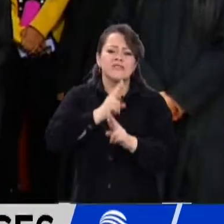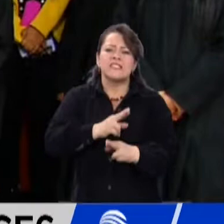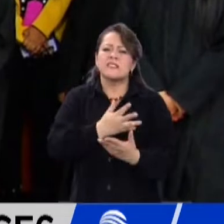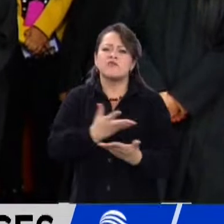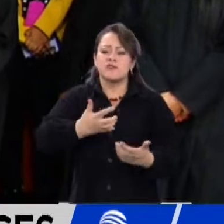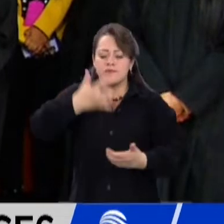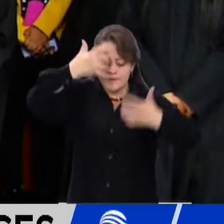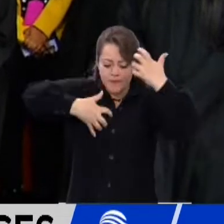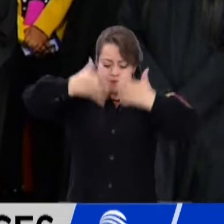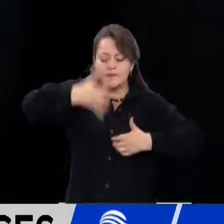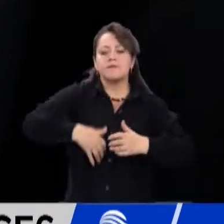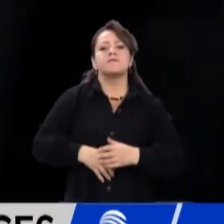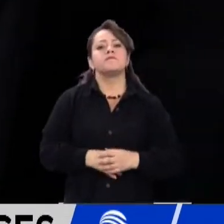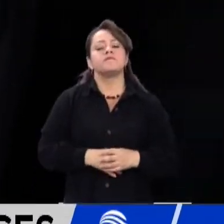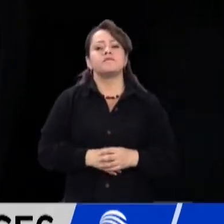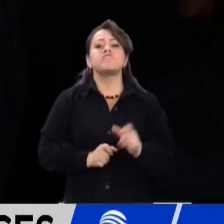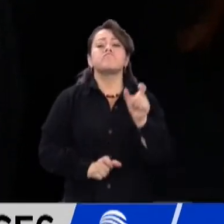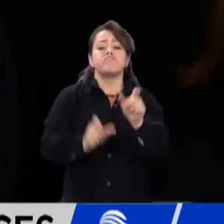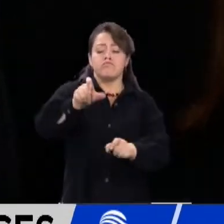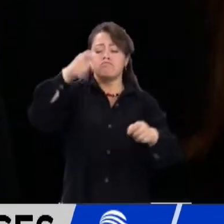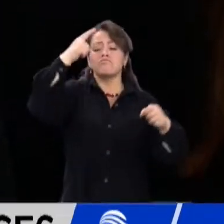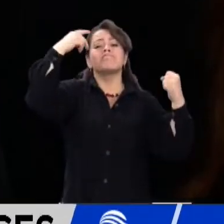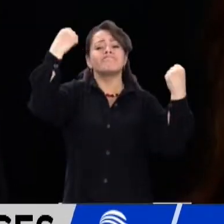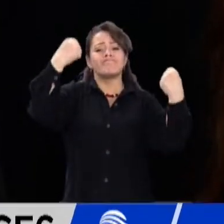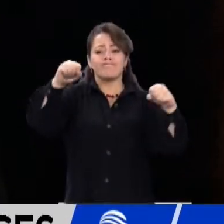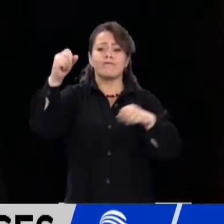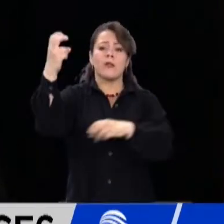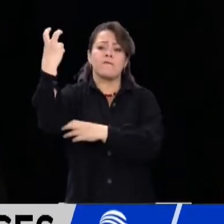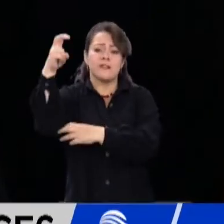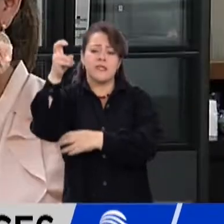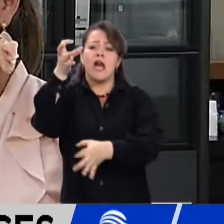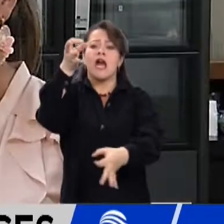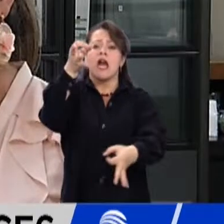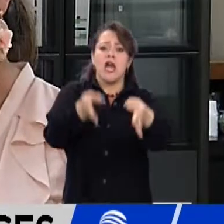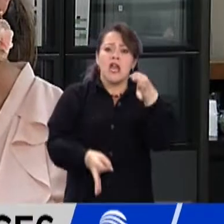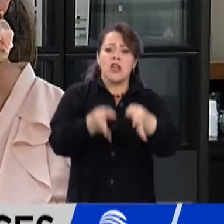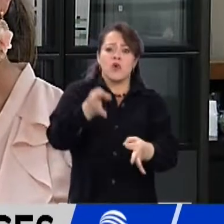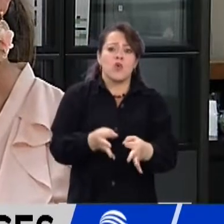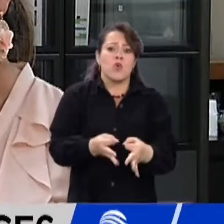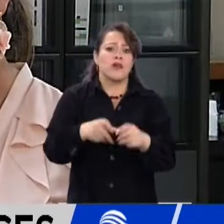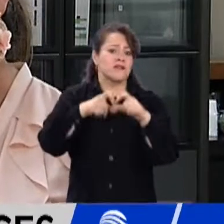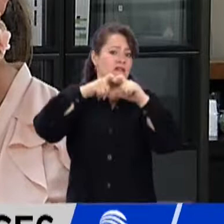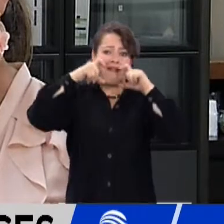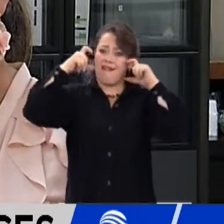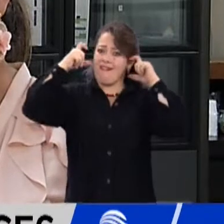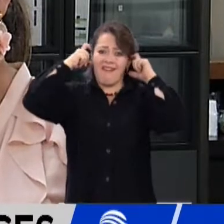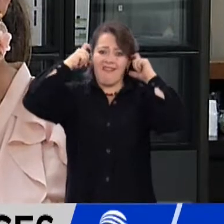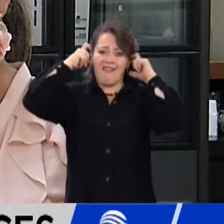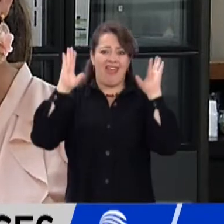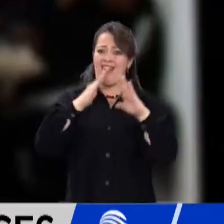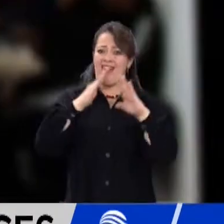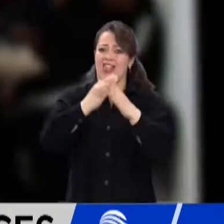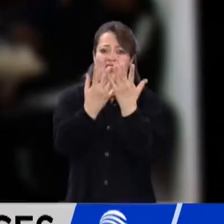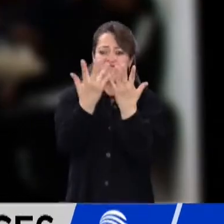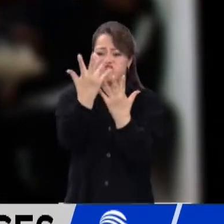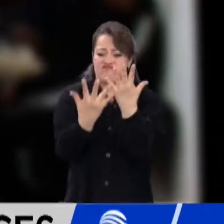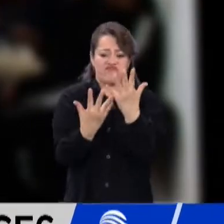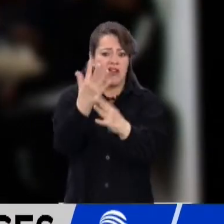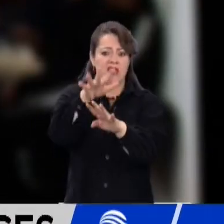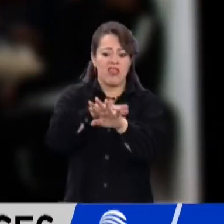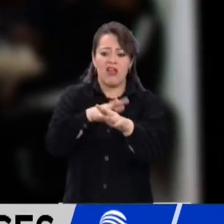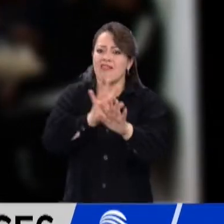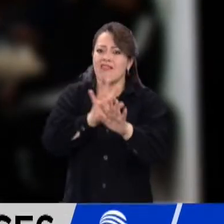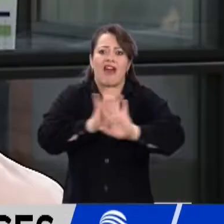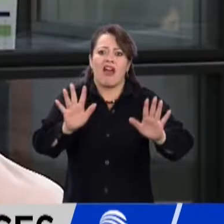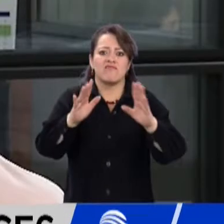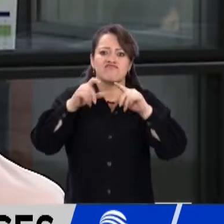Desde la Judicatura mostraron su preocupación porque argumentan que los fiscales y demás partes procesales no están llegando con elementos de protección a